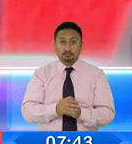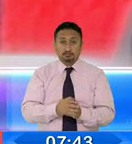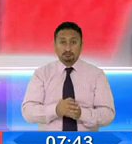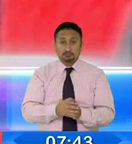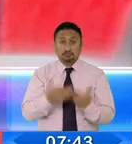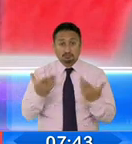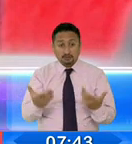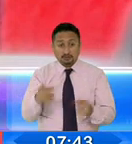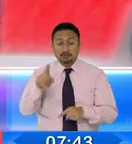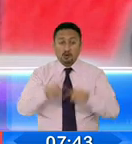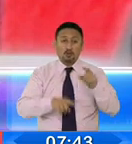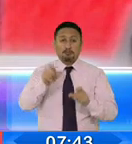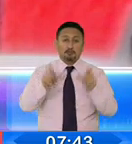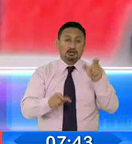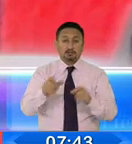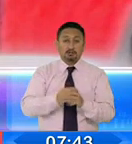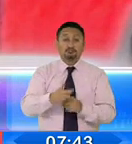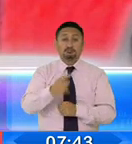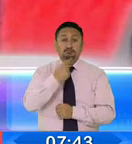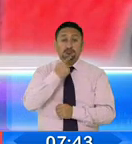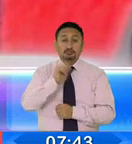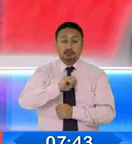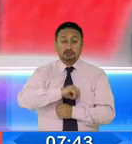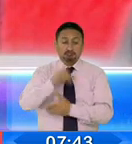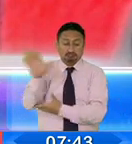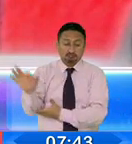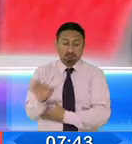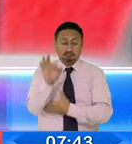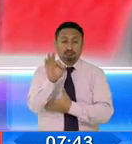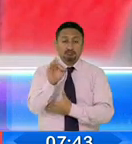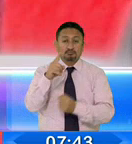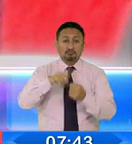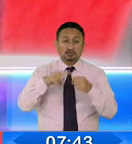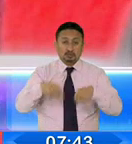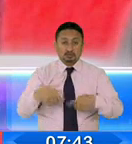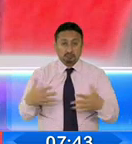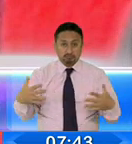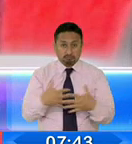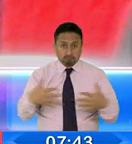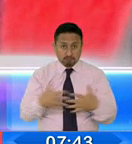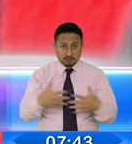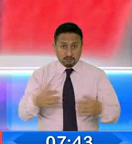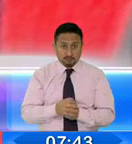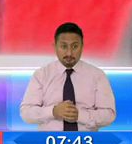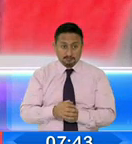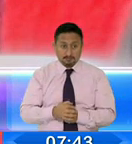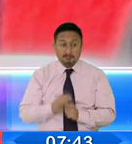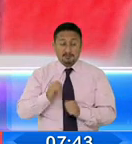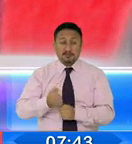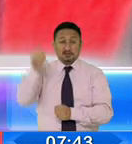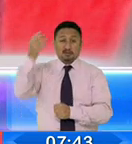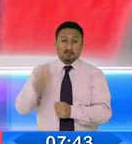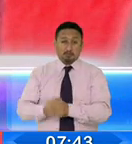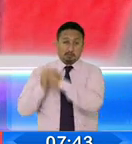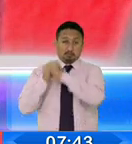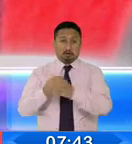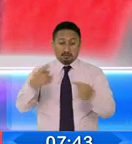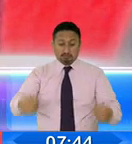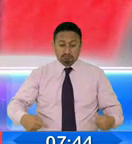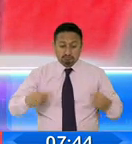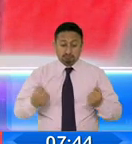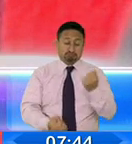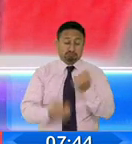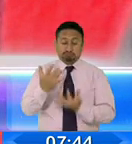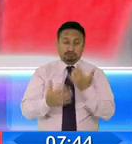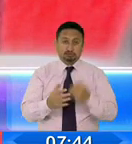realidad, sino algunos que dicen ya representar al pueblo de Quito temerosos que nosotros vamos a ir con palos, con llantas a incendiar. Pero